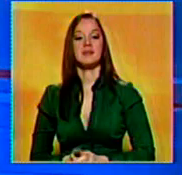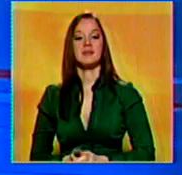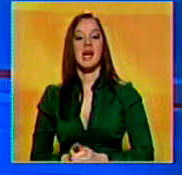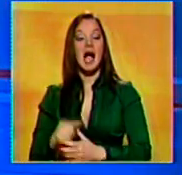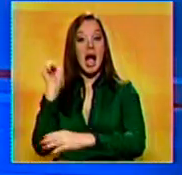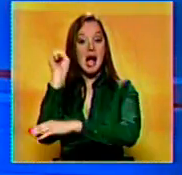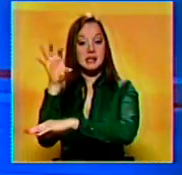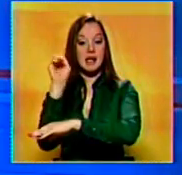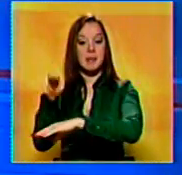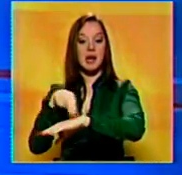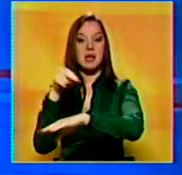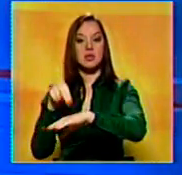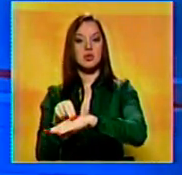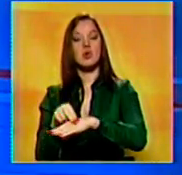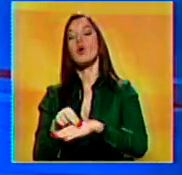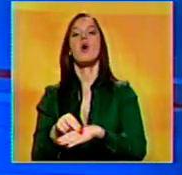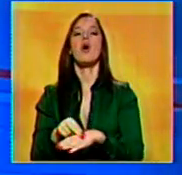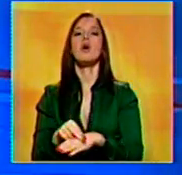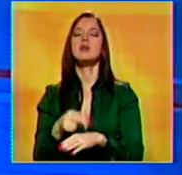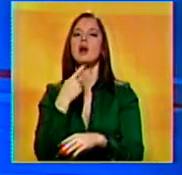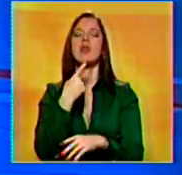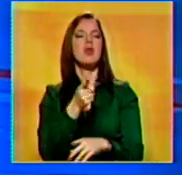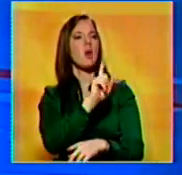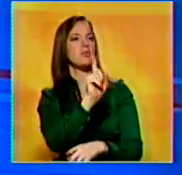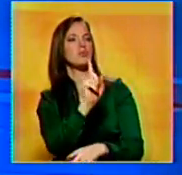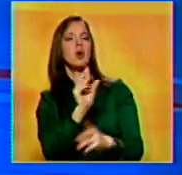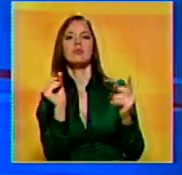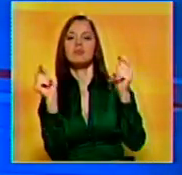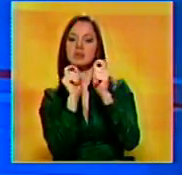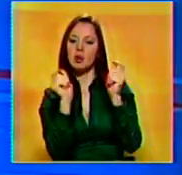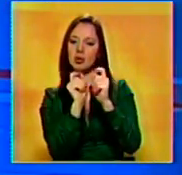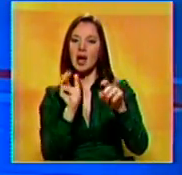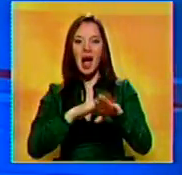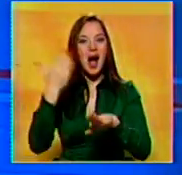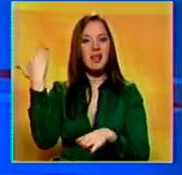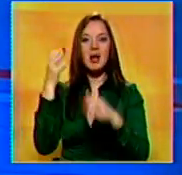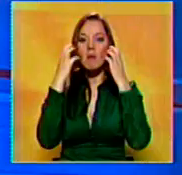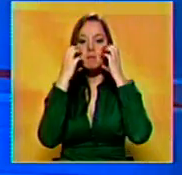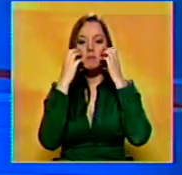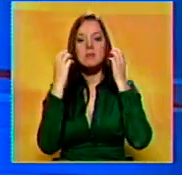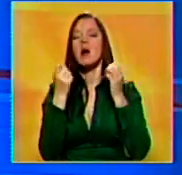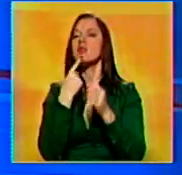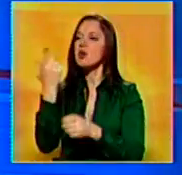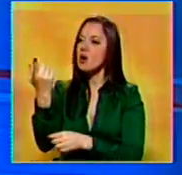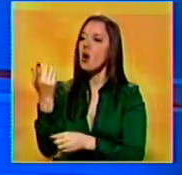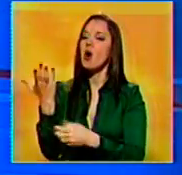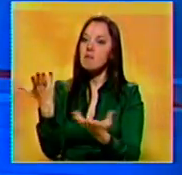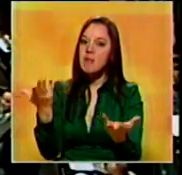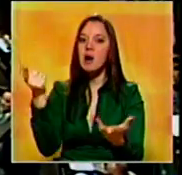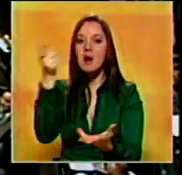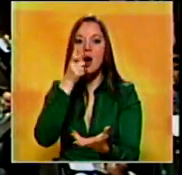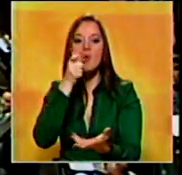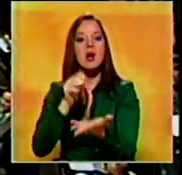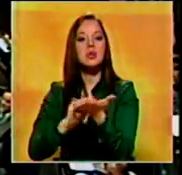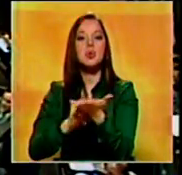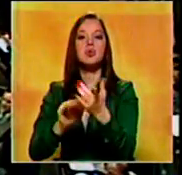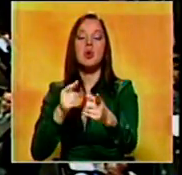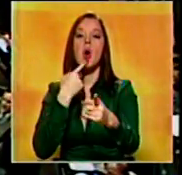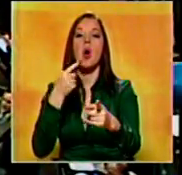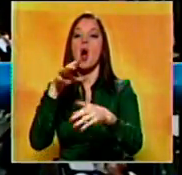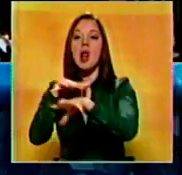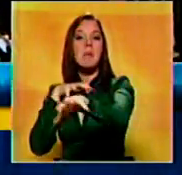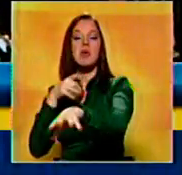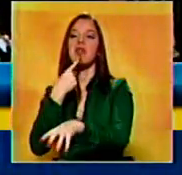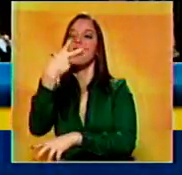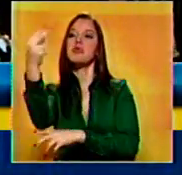La Asamblea Nacional negó este martes por mayoría discutir la solicitud hecha por el diputado Andrés Velásquez sobre la situación en Sidor. El parlamentario opositor